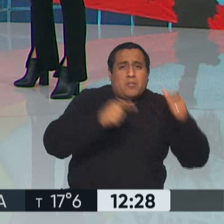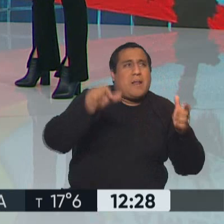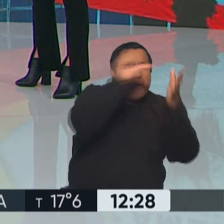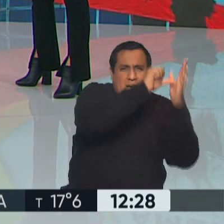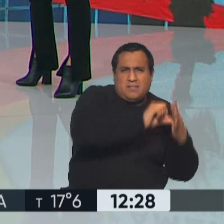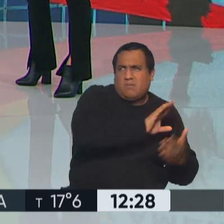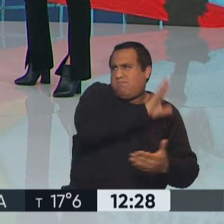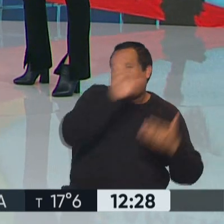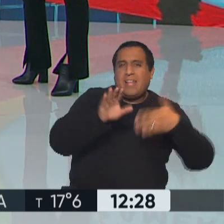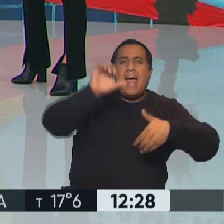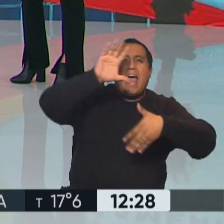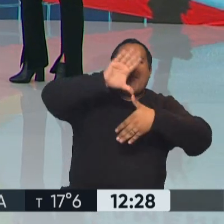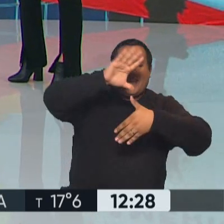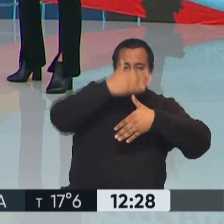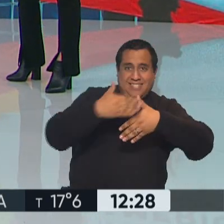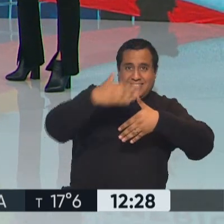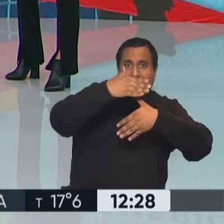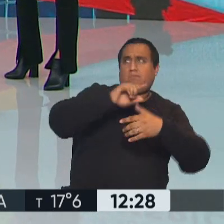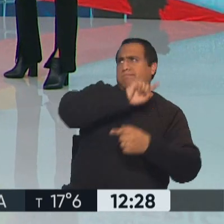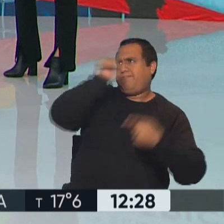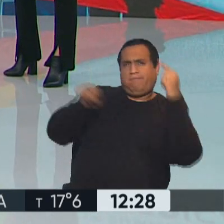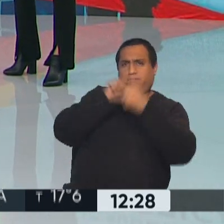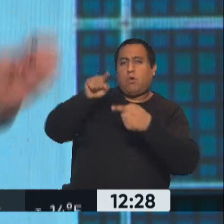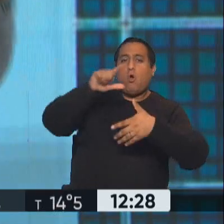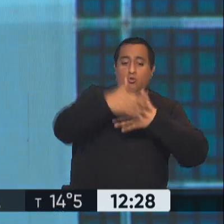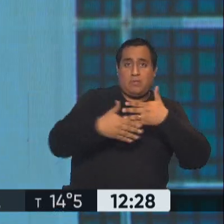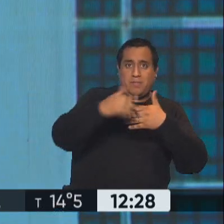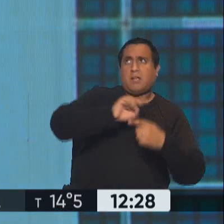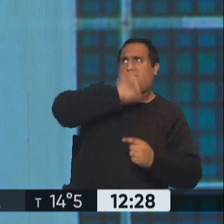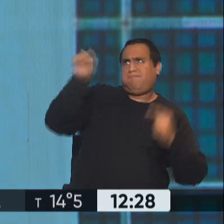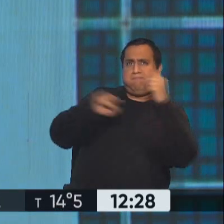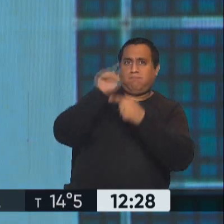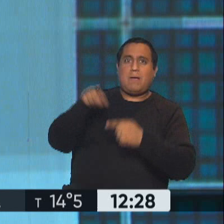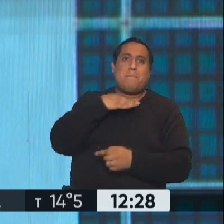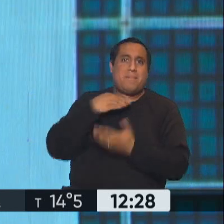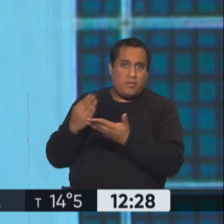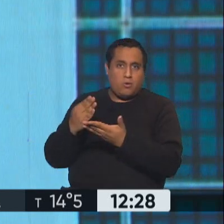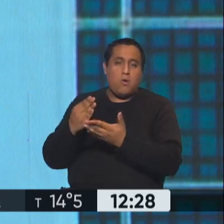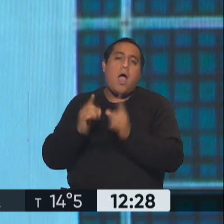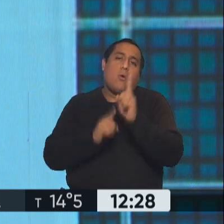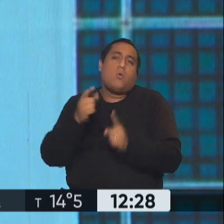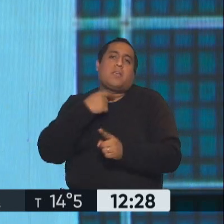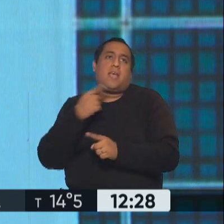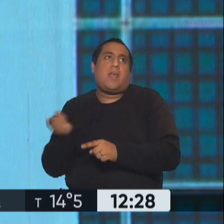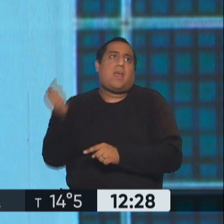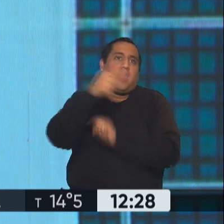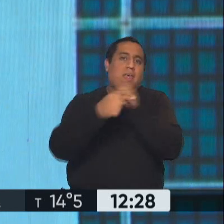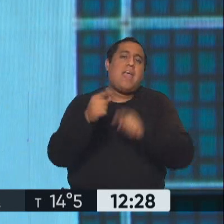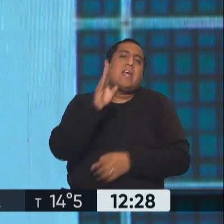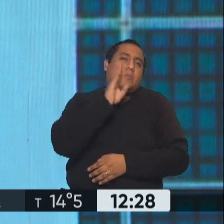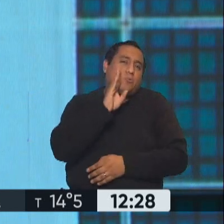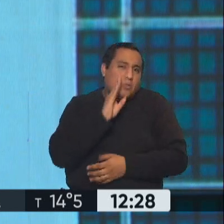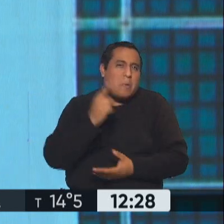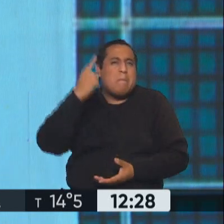inmigrantes de Centroamérica y quizás también una parte de Sudamérica que quieren pasar a Estados Unidos, porque es donde creen que pueden tener